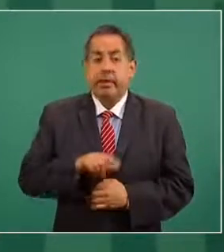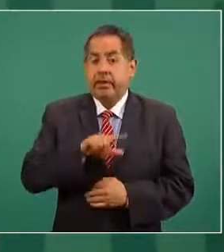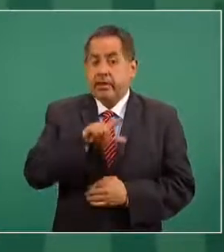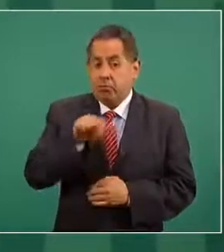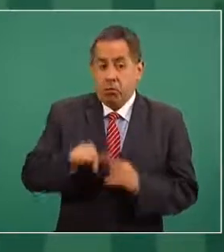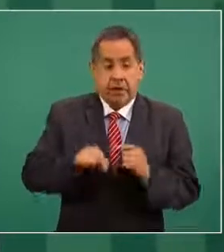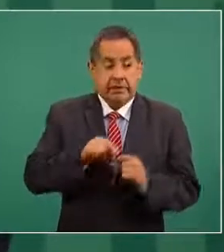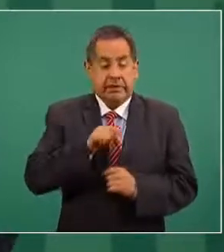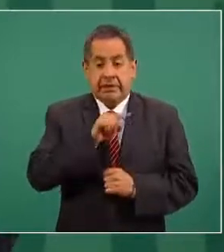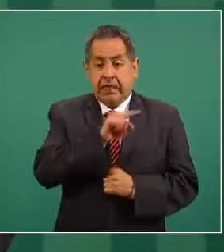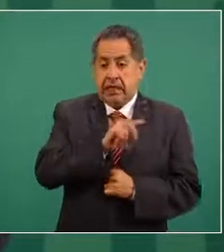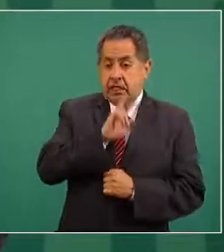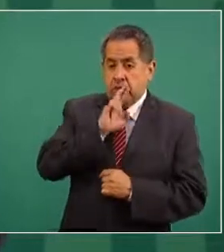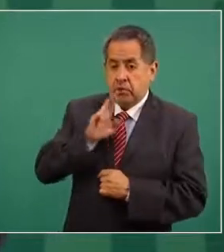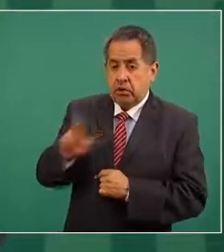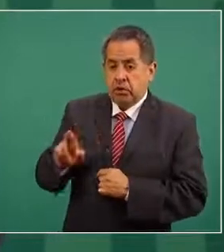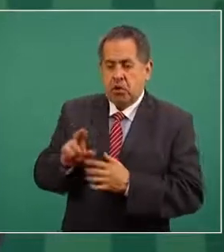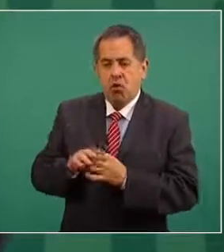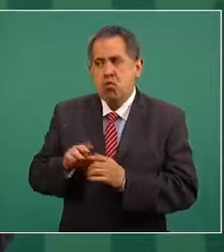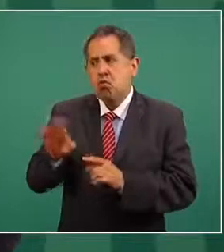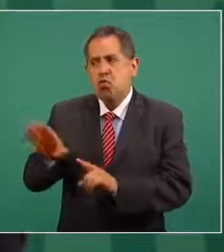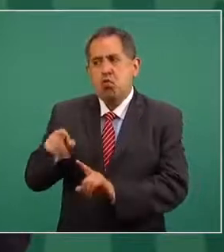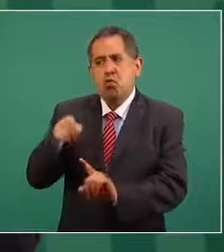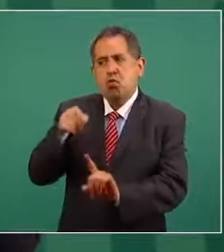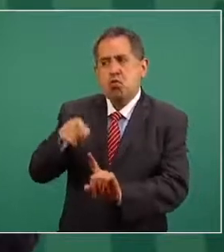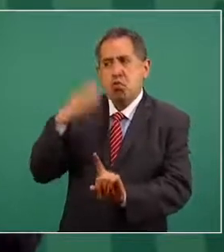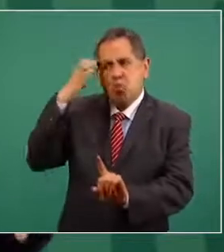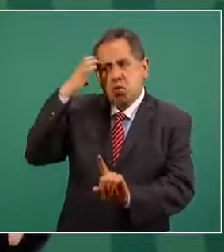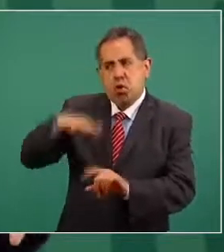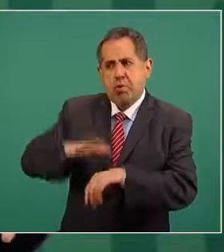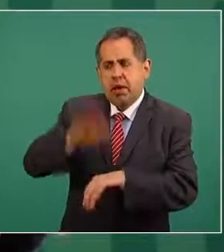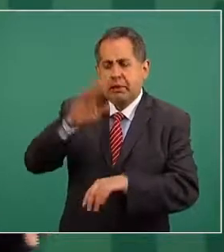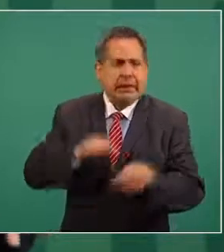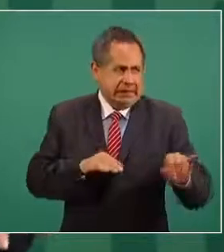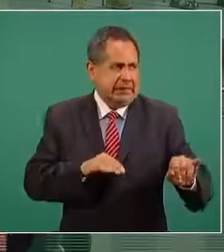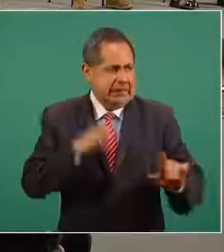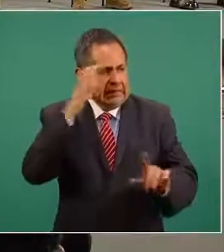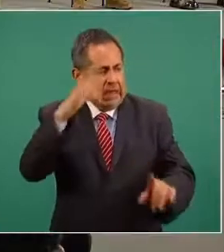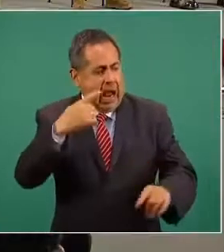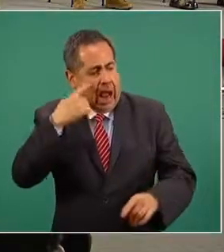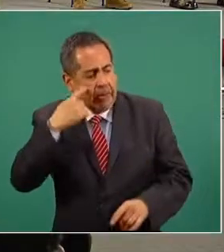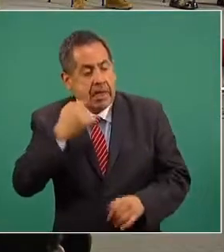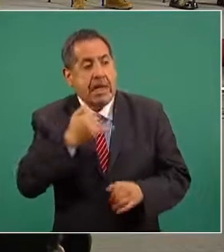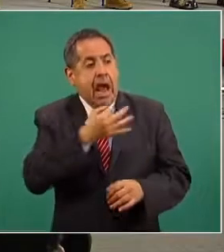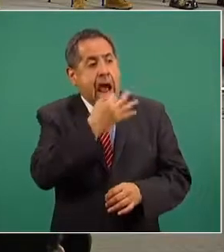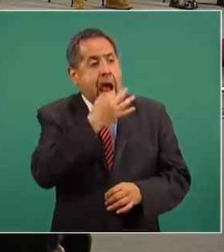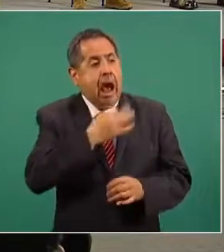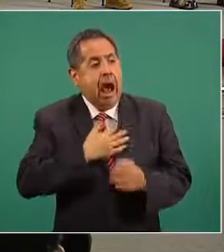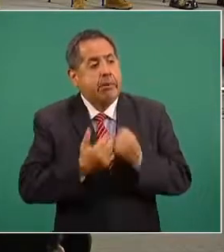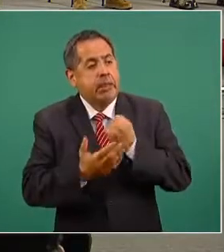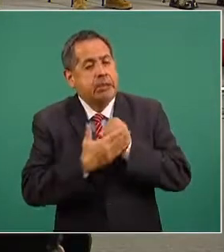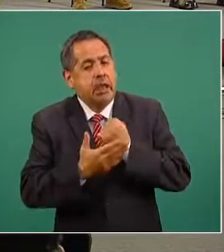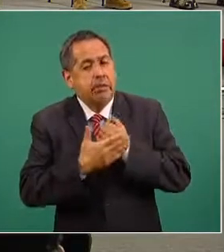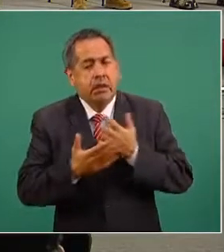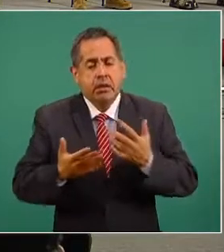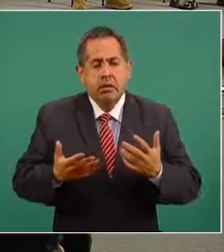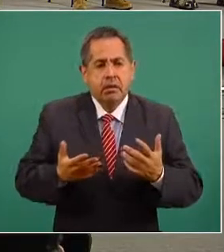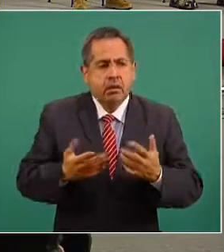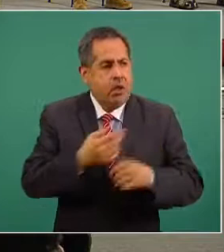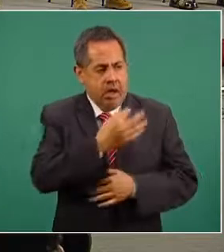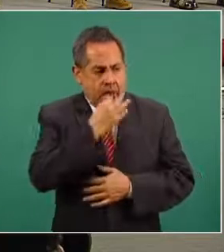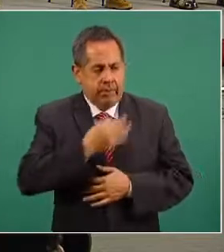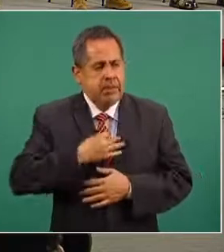Bueno, es que hay cargos criminales muy delicados. Sí, pero me debiste haber informado porque ¿por qué no me informaste?